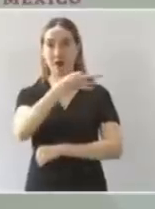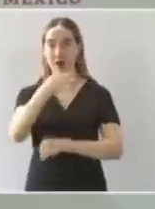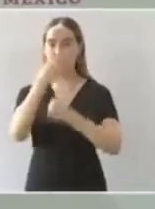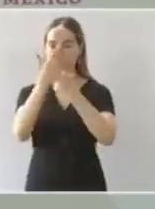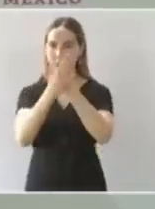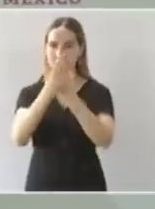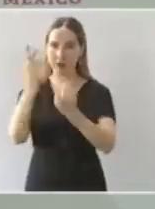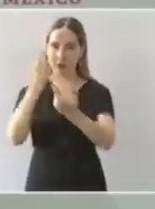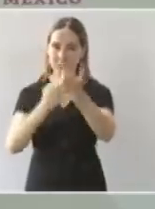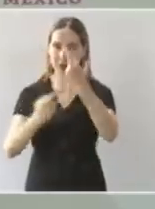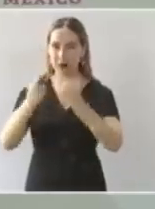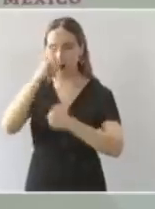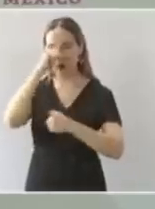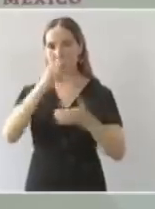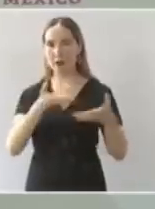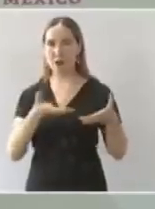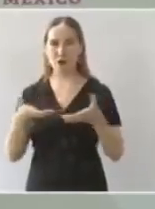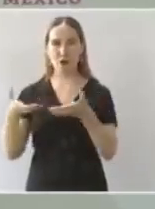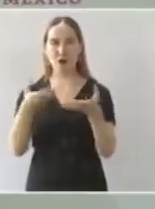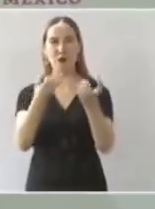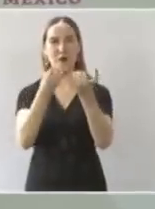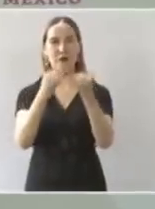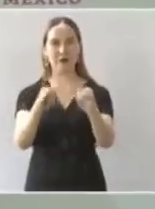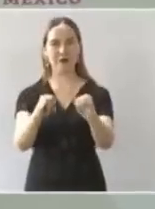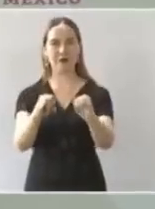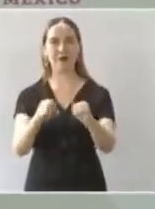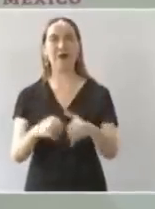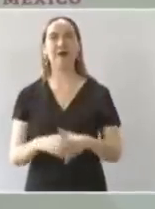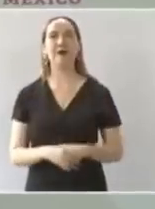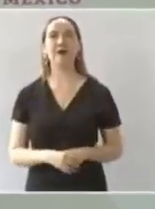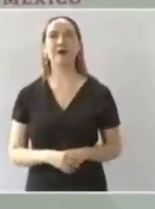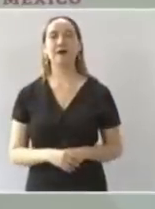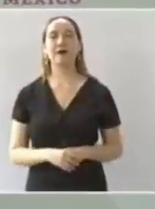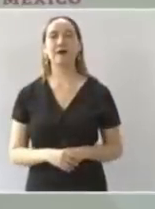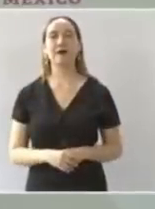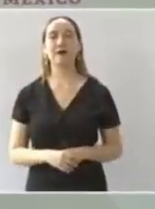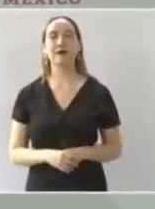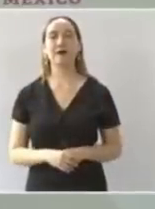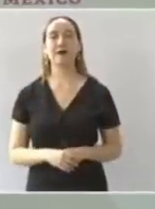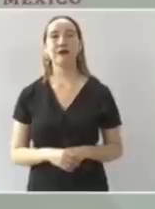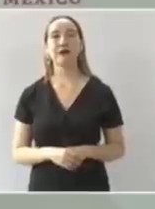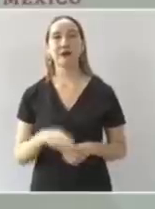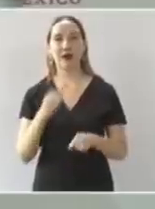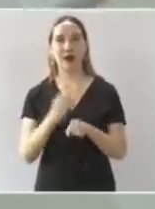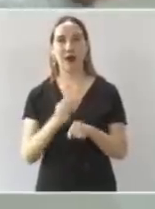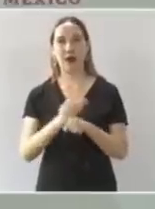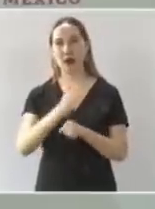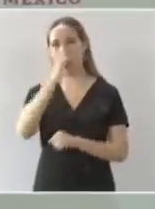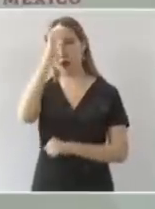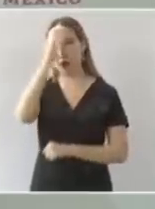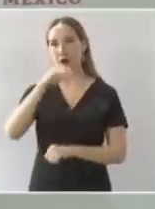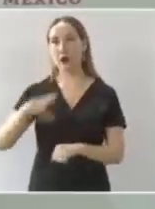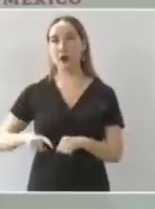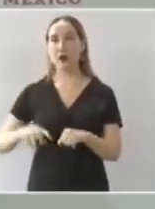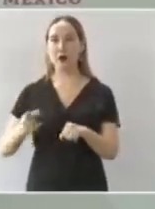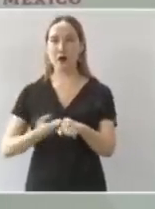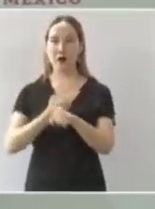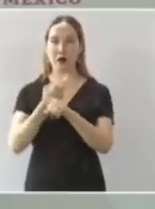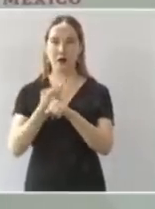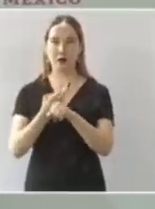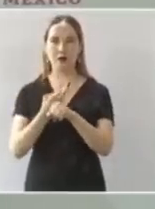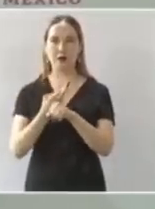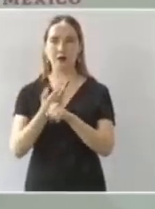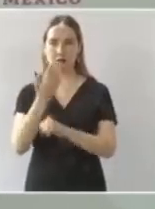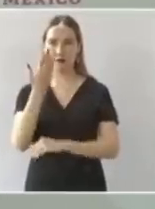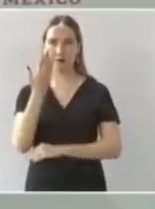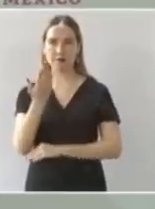inauguración de la carretera le estoy pidiendo al gobernador y ya lo escuché a Ricardo y